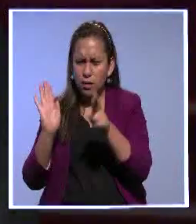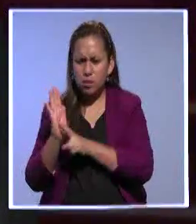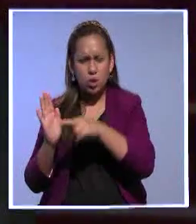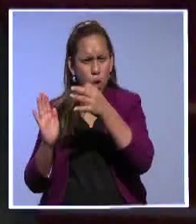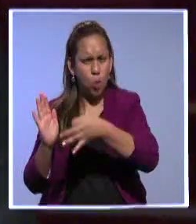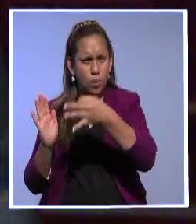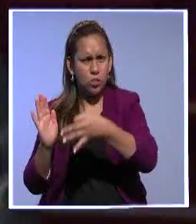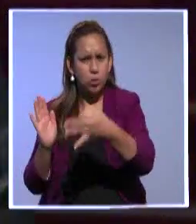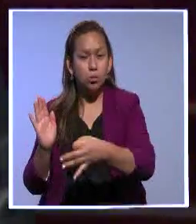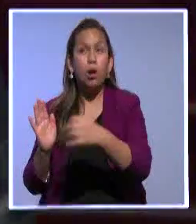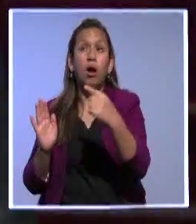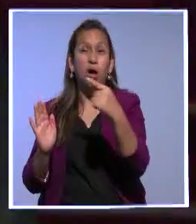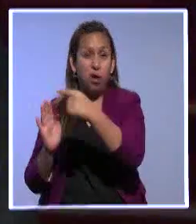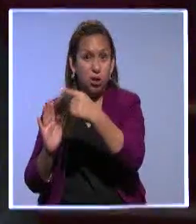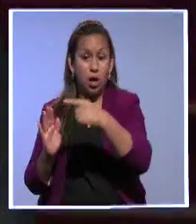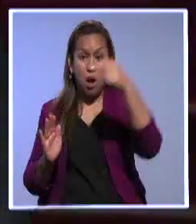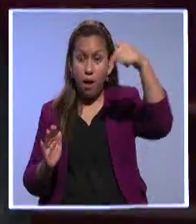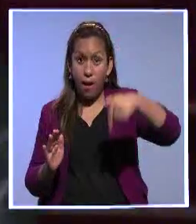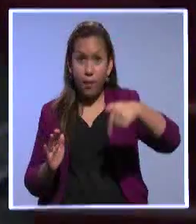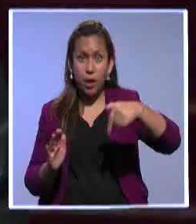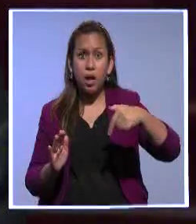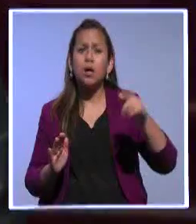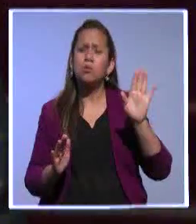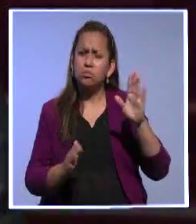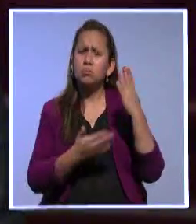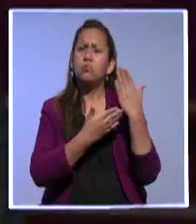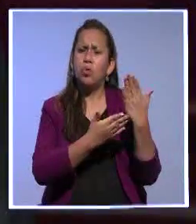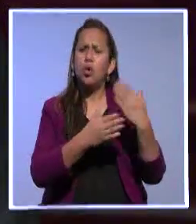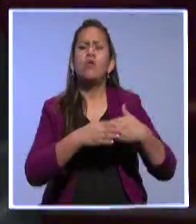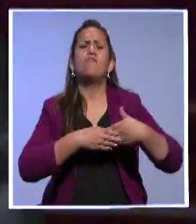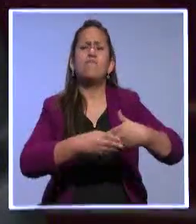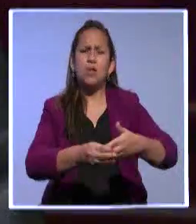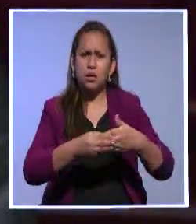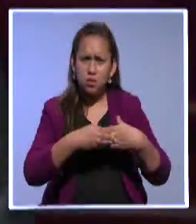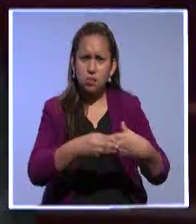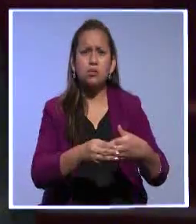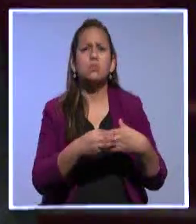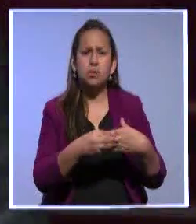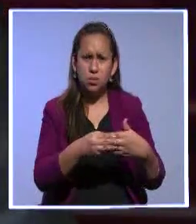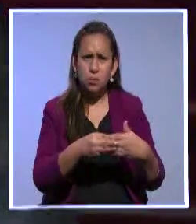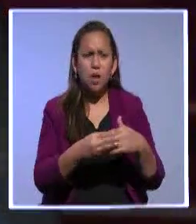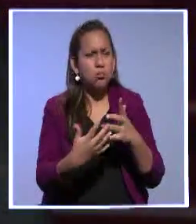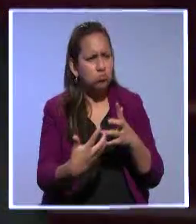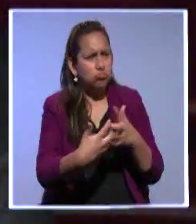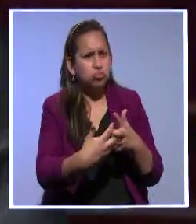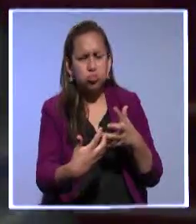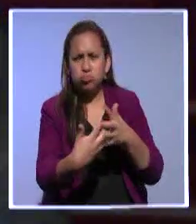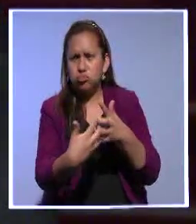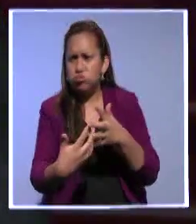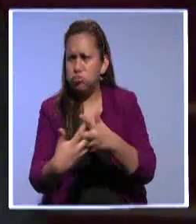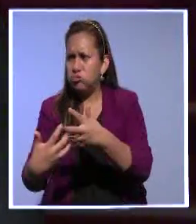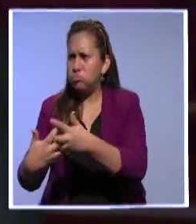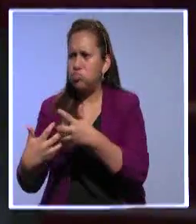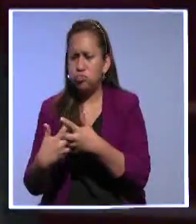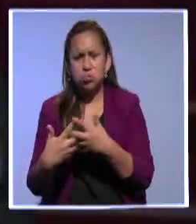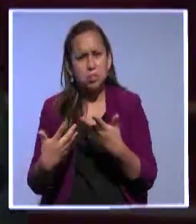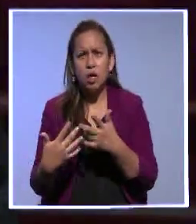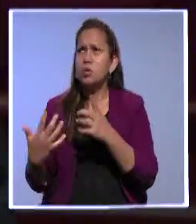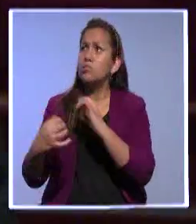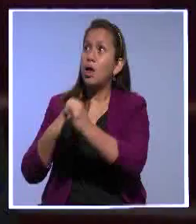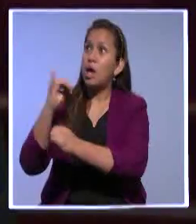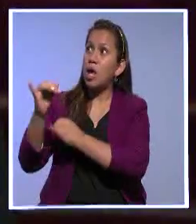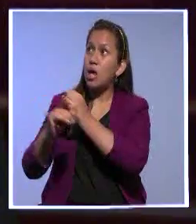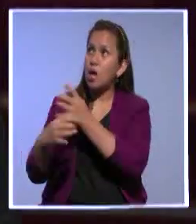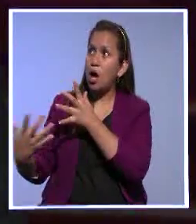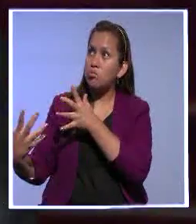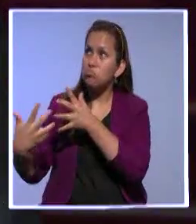absolutamente creativo y que responde también a unas circunstancias que son muy particulares del Ecuador en su contexto regional y en su contexto también internacional. Y